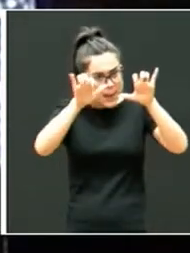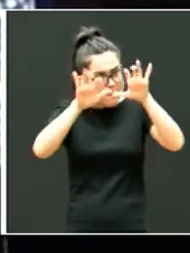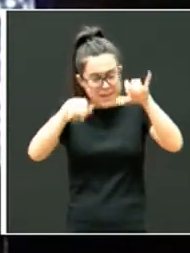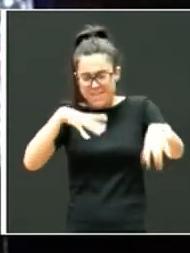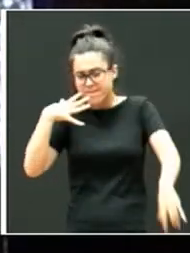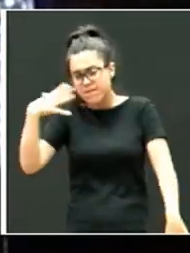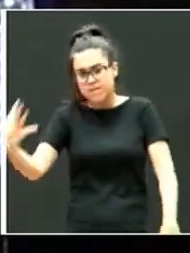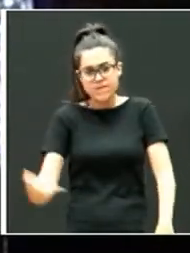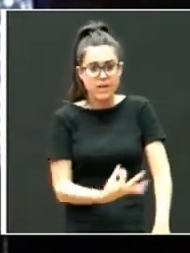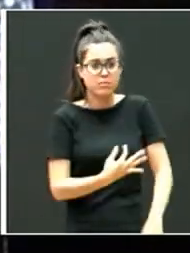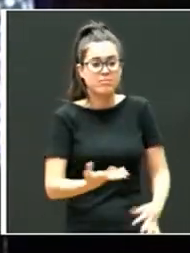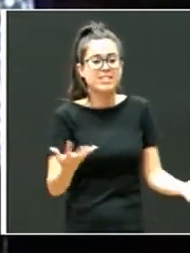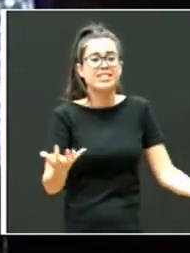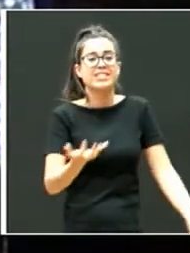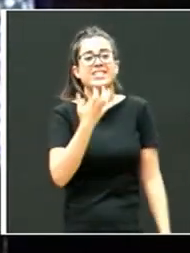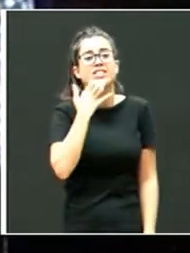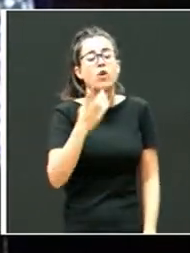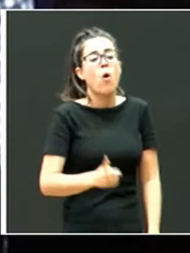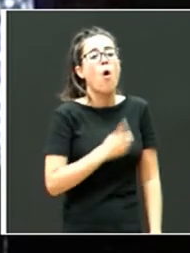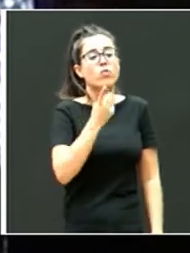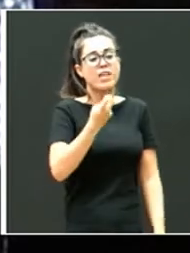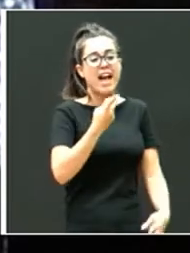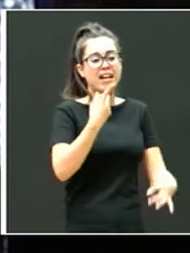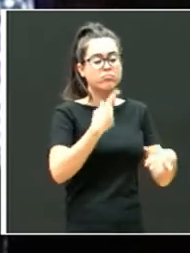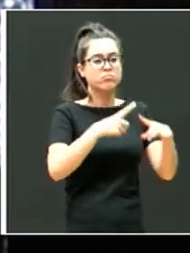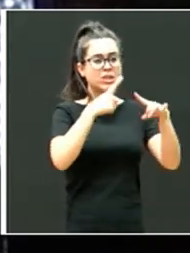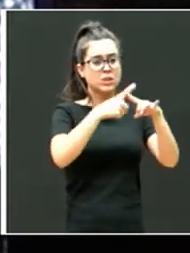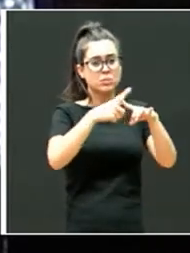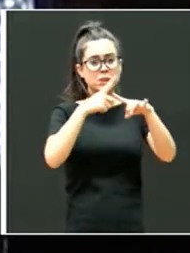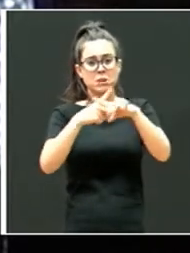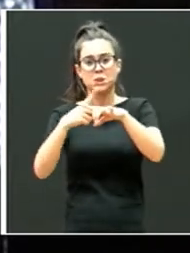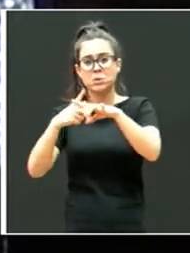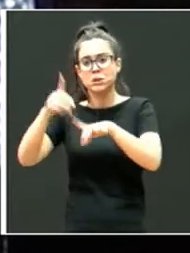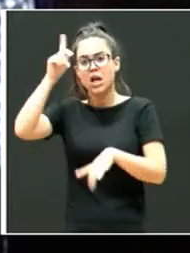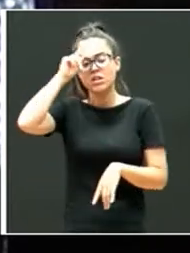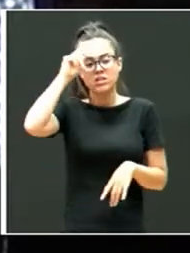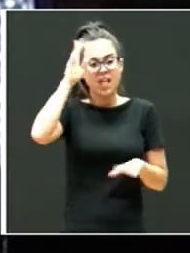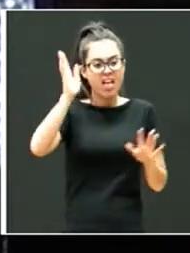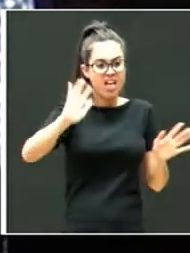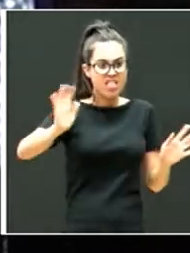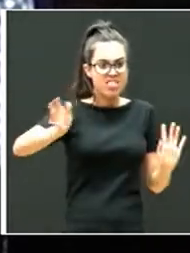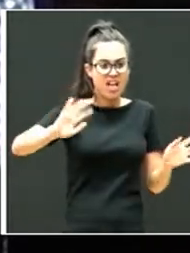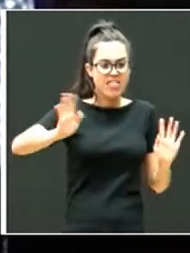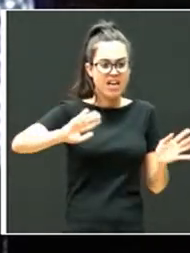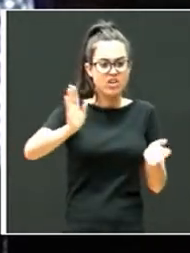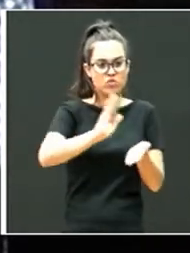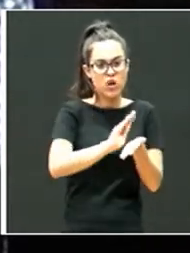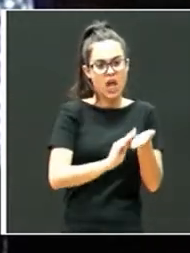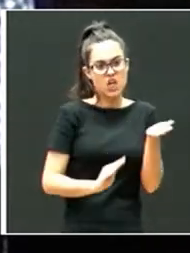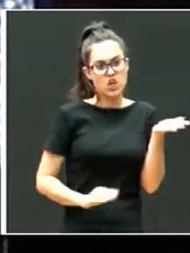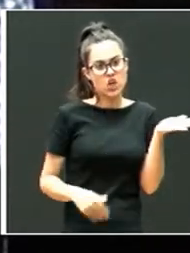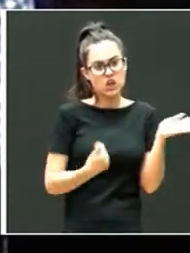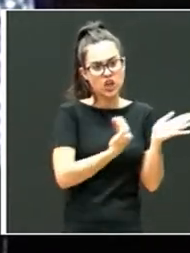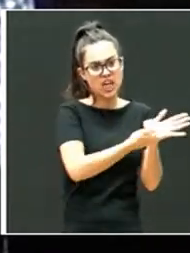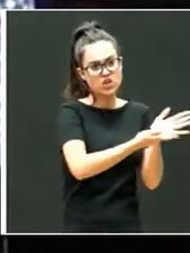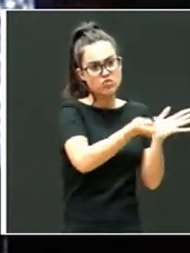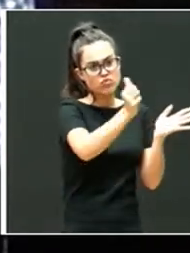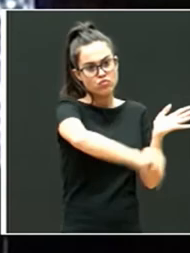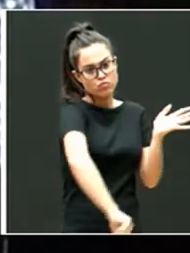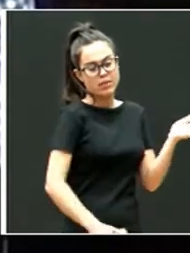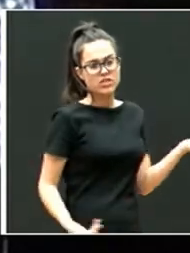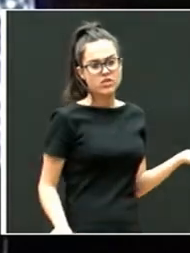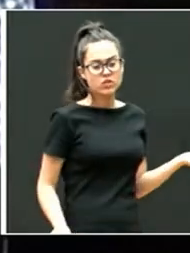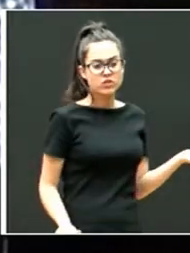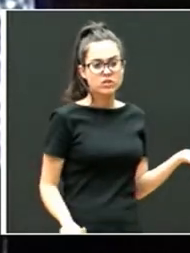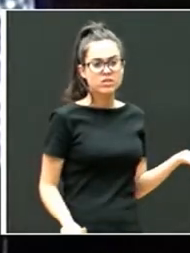multiplicar. Pero si un día no se saben las tablas, por favor, no pasa nada. Que no te vengan con una nota y que no te vengan con un suspenso. ¿Cómo